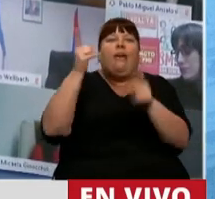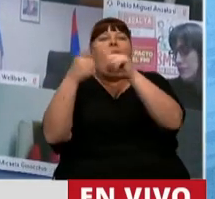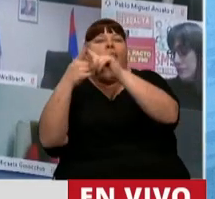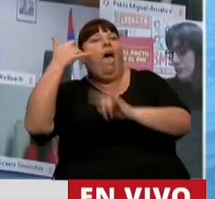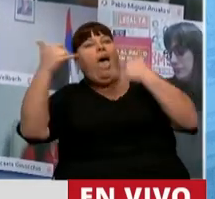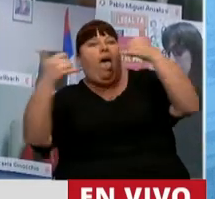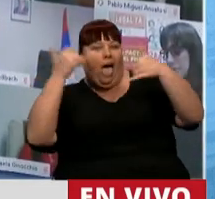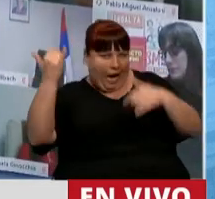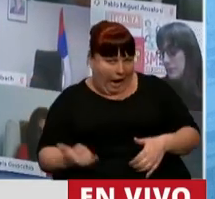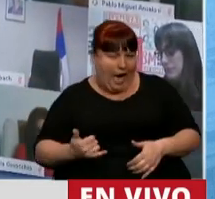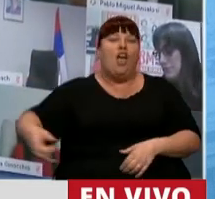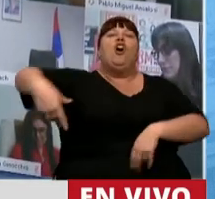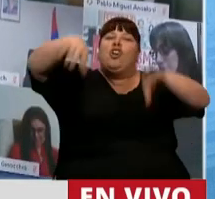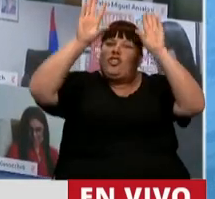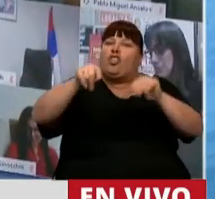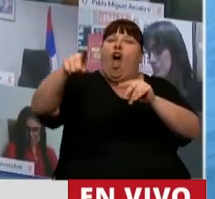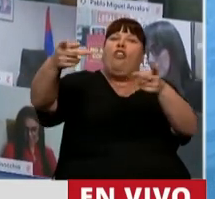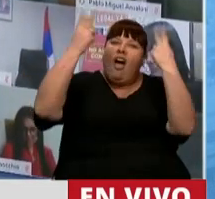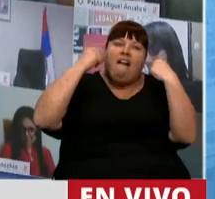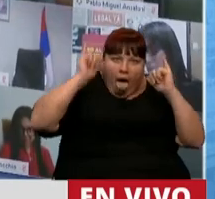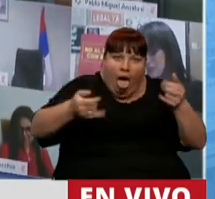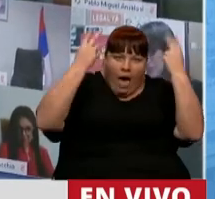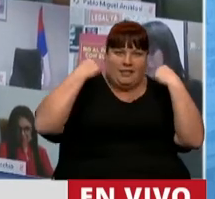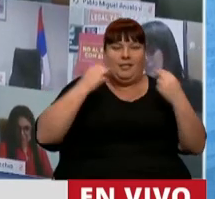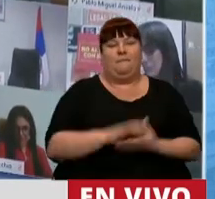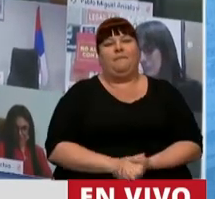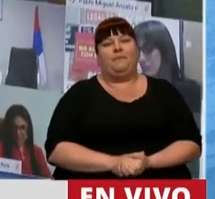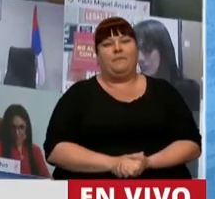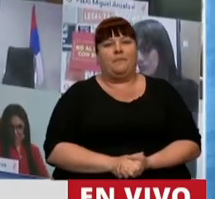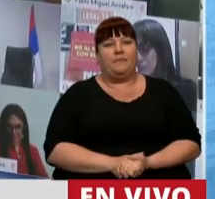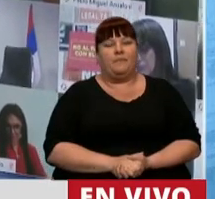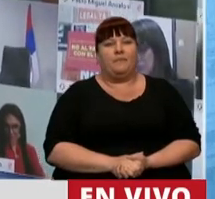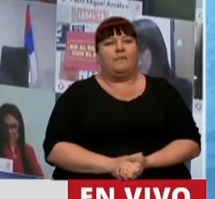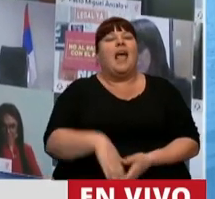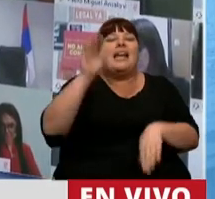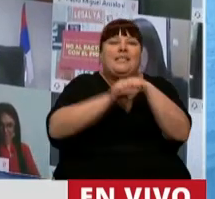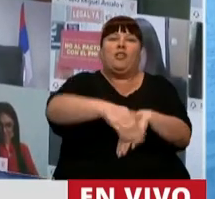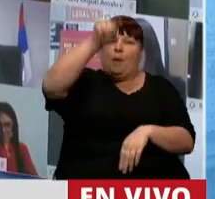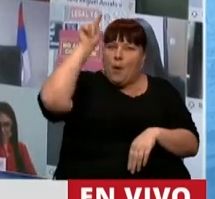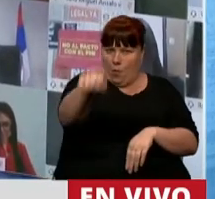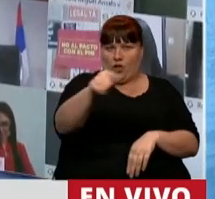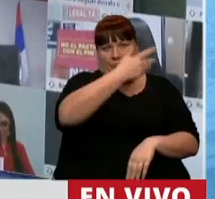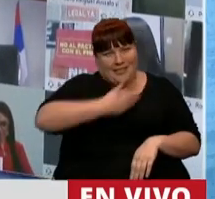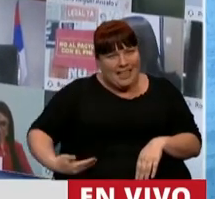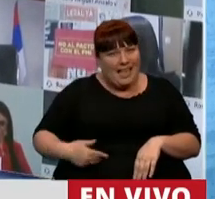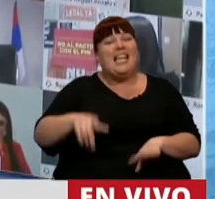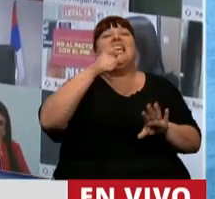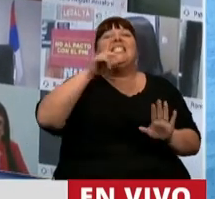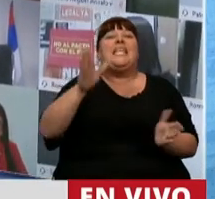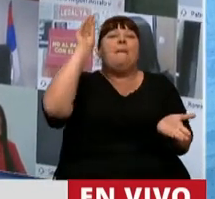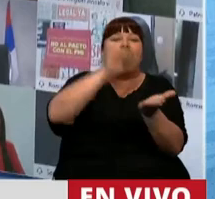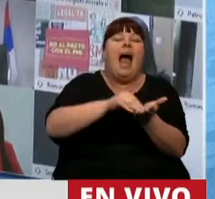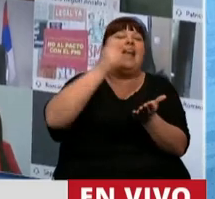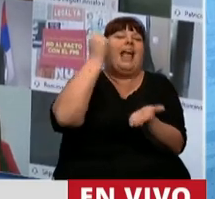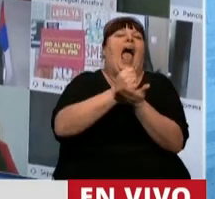reciben los telefonazos y todos a la orden acatando. Es su responsabilidad, Presidente, si quedará en los